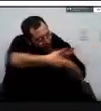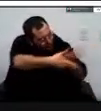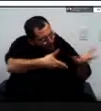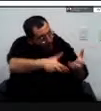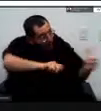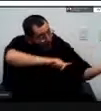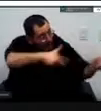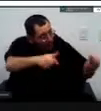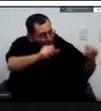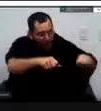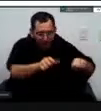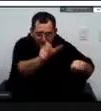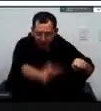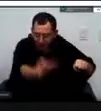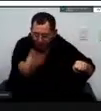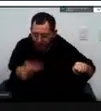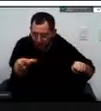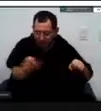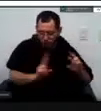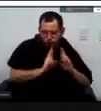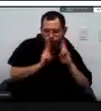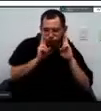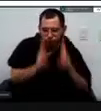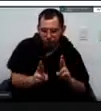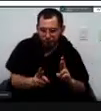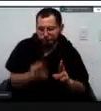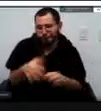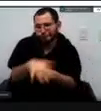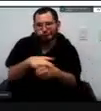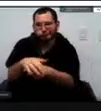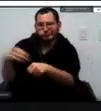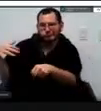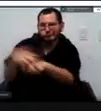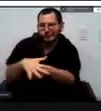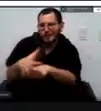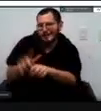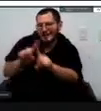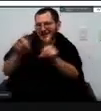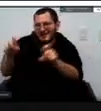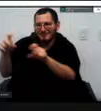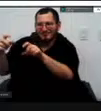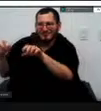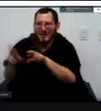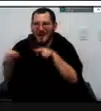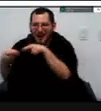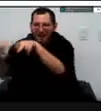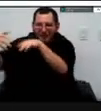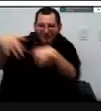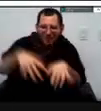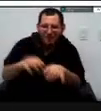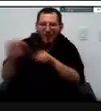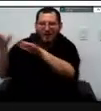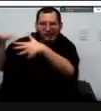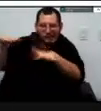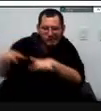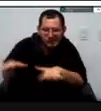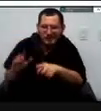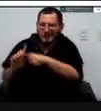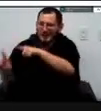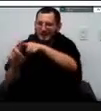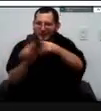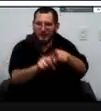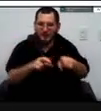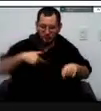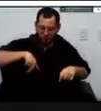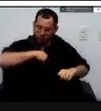por fenómenos de riesgos de esta manera hemos adelantado nuestra labor y hemos podido responder